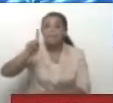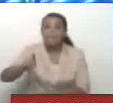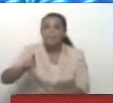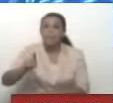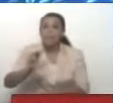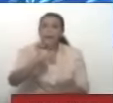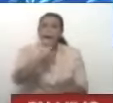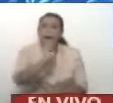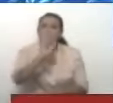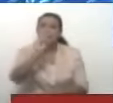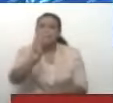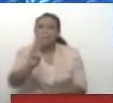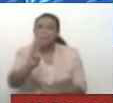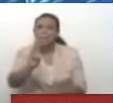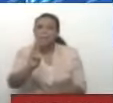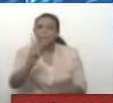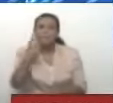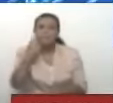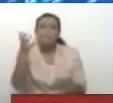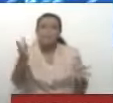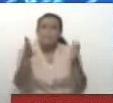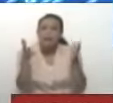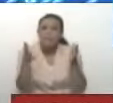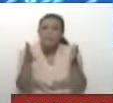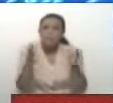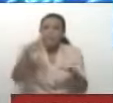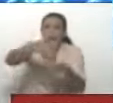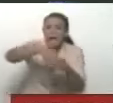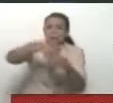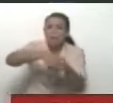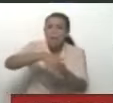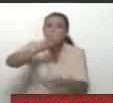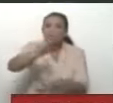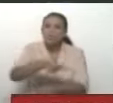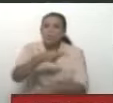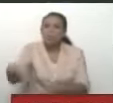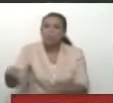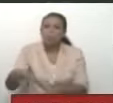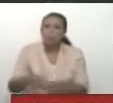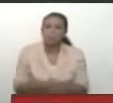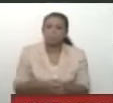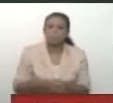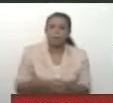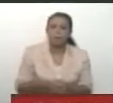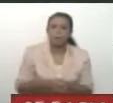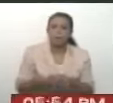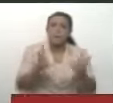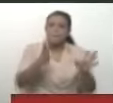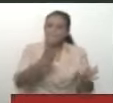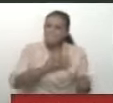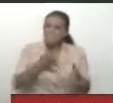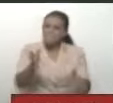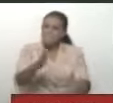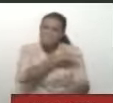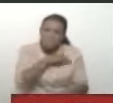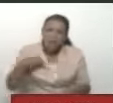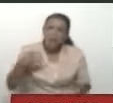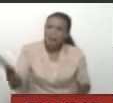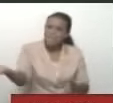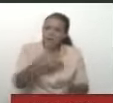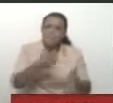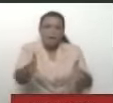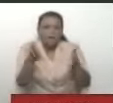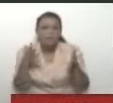fuente? AP, vamos a ganar por las buenas o por las malas, es lo que tomaron, por comillas, advierte el presidente Maduro sobre los